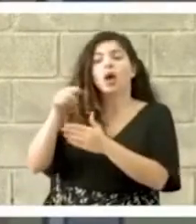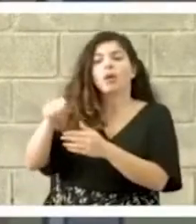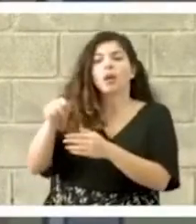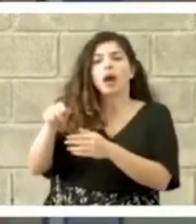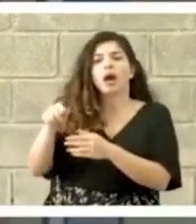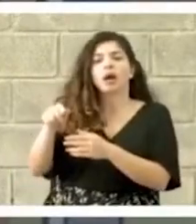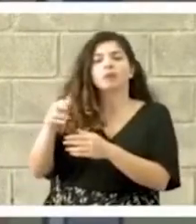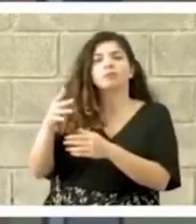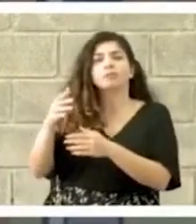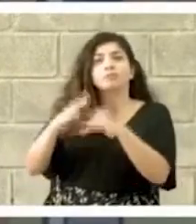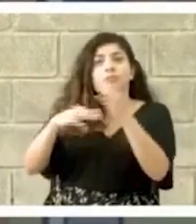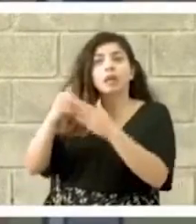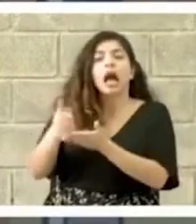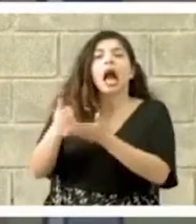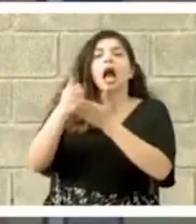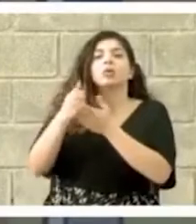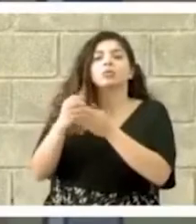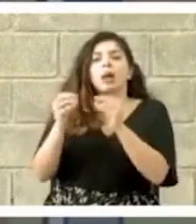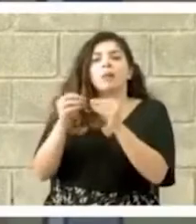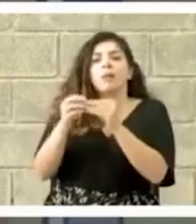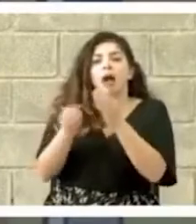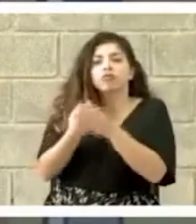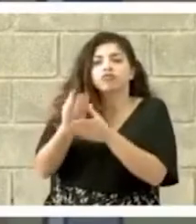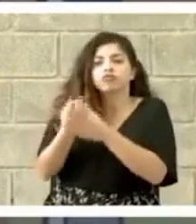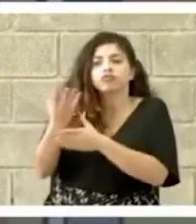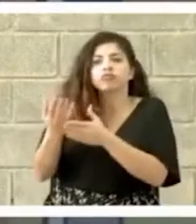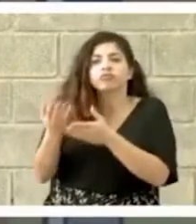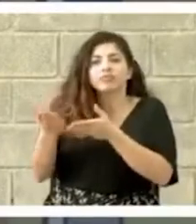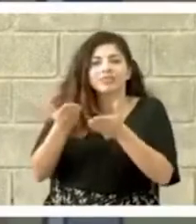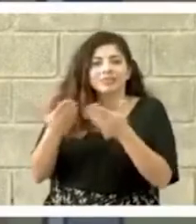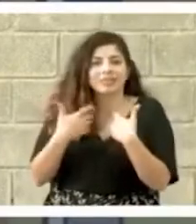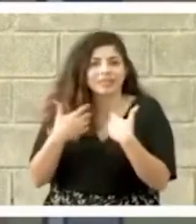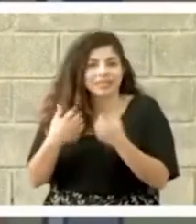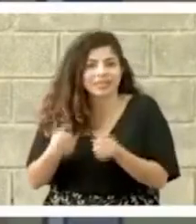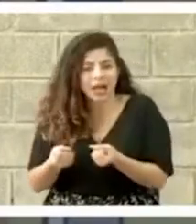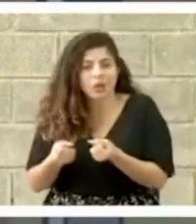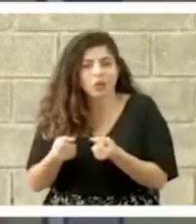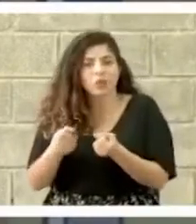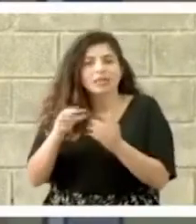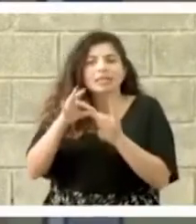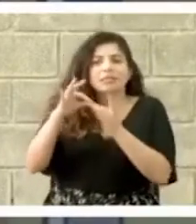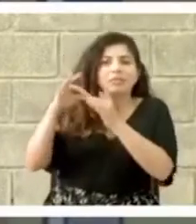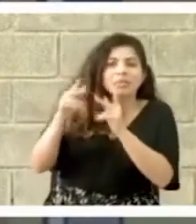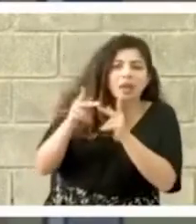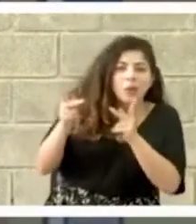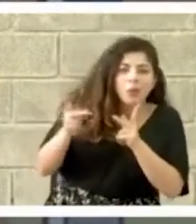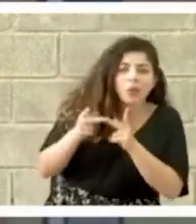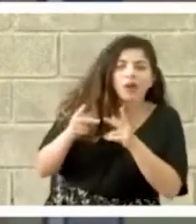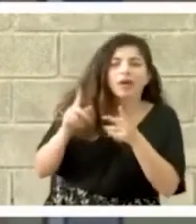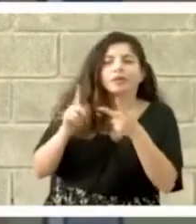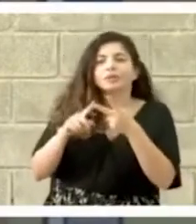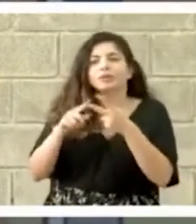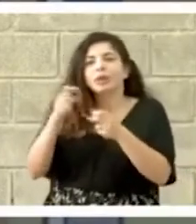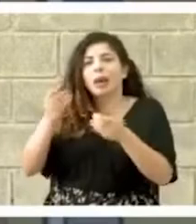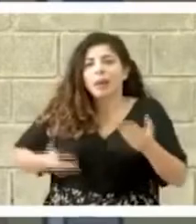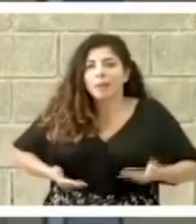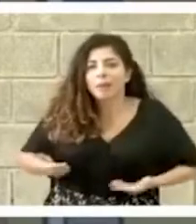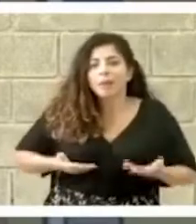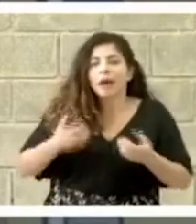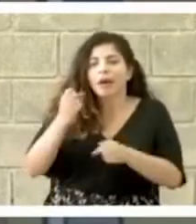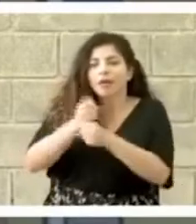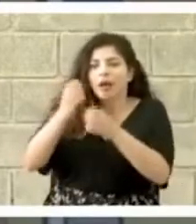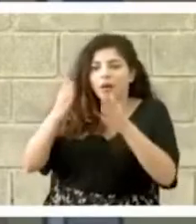ampliar la oferta sanitaria en términos de especialidades de personal y de capacidad.